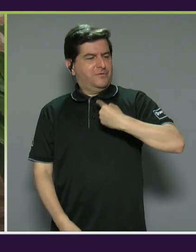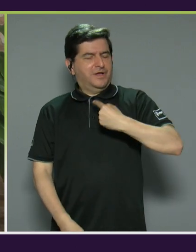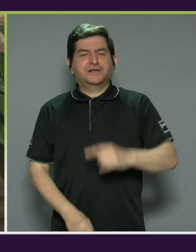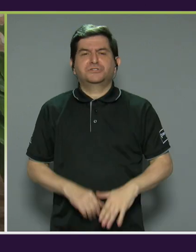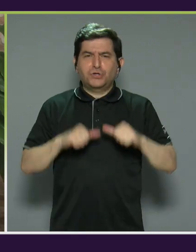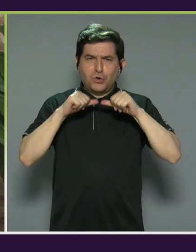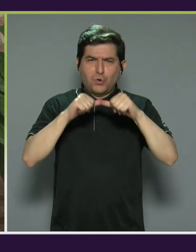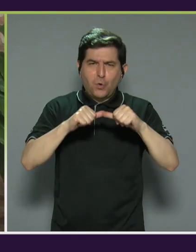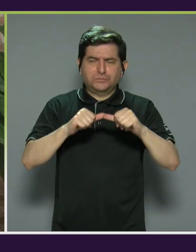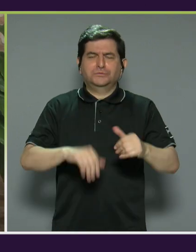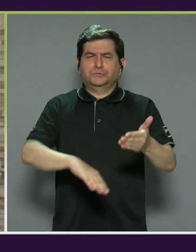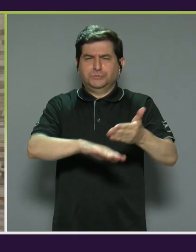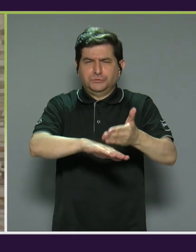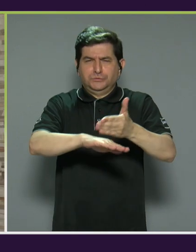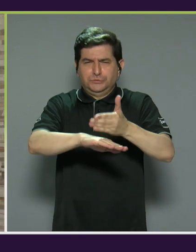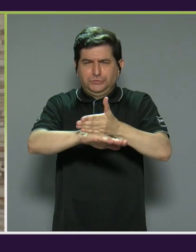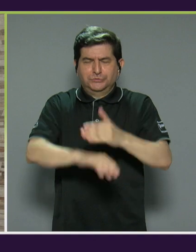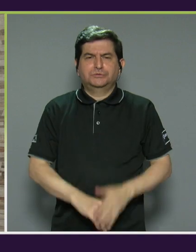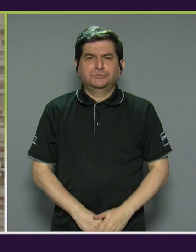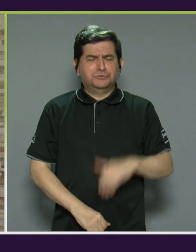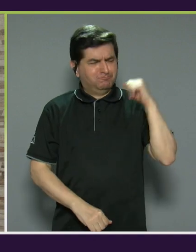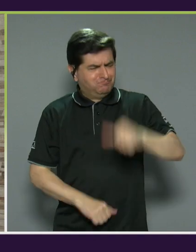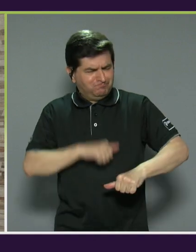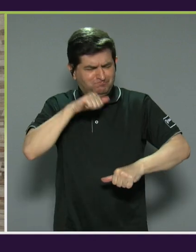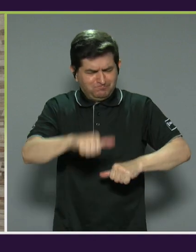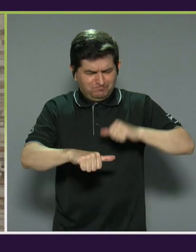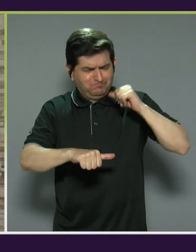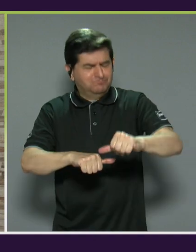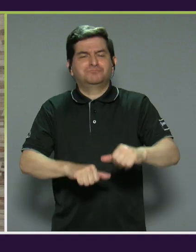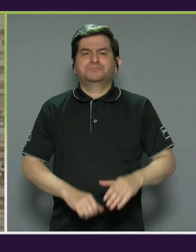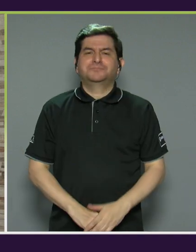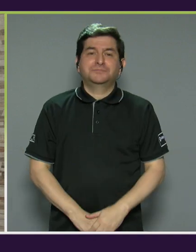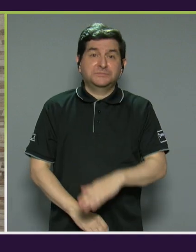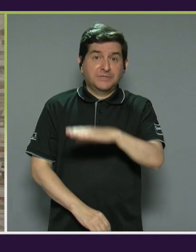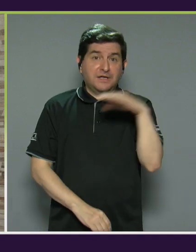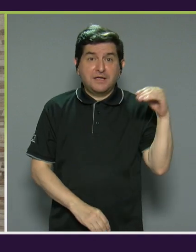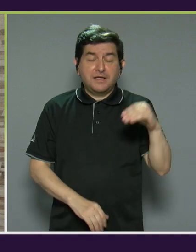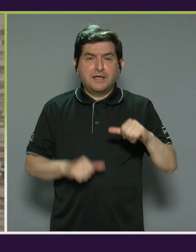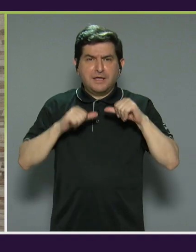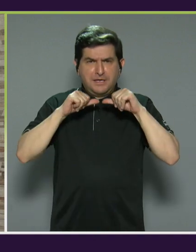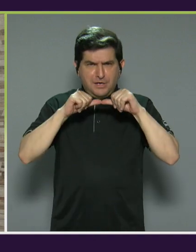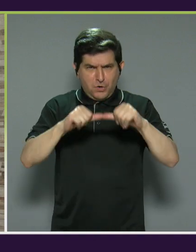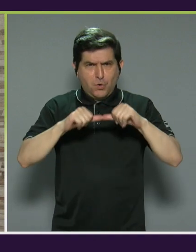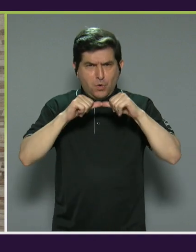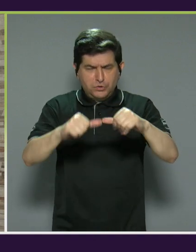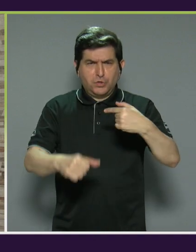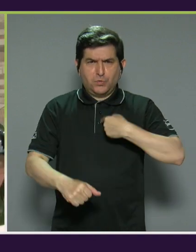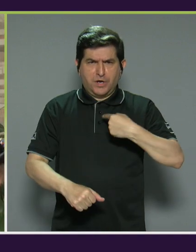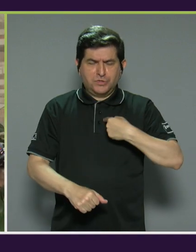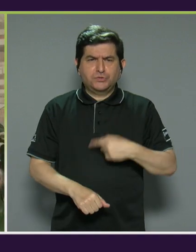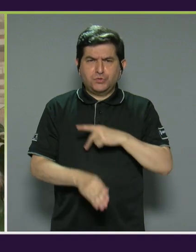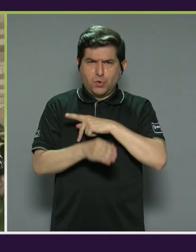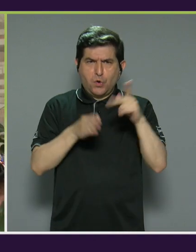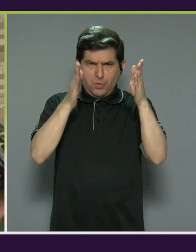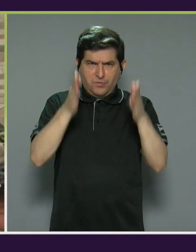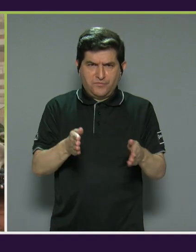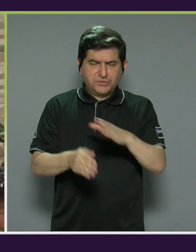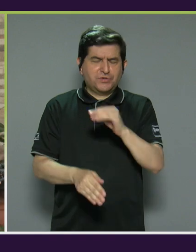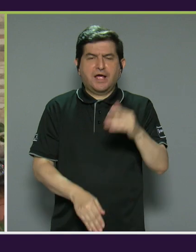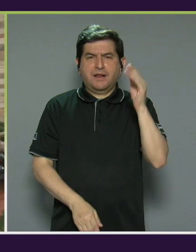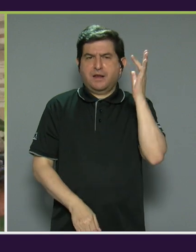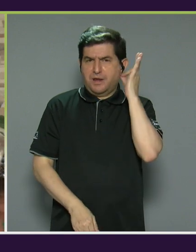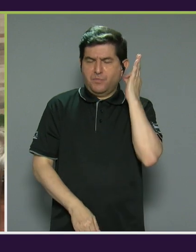seguir adelante, a seguir luchándola, a seguir desempeñándome como profesional y como mujer